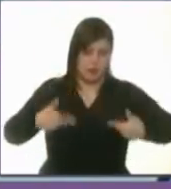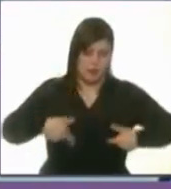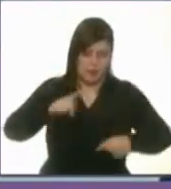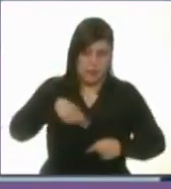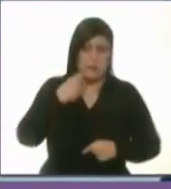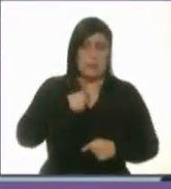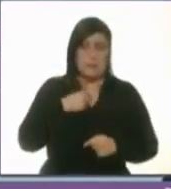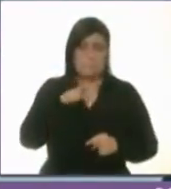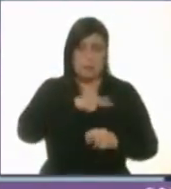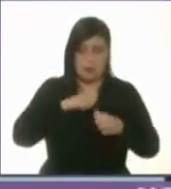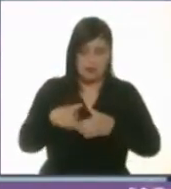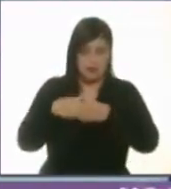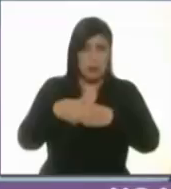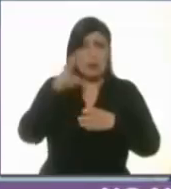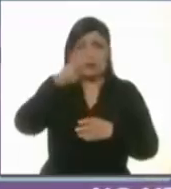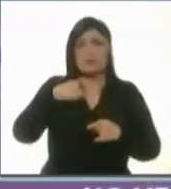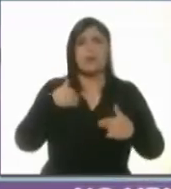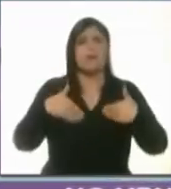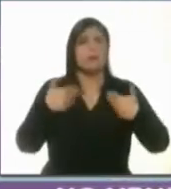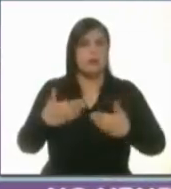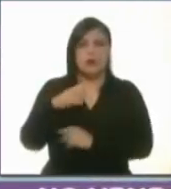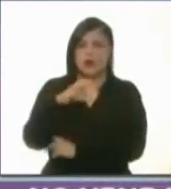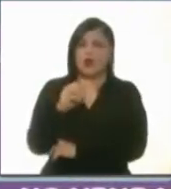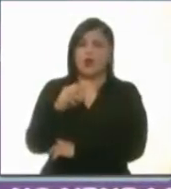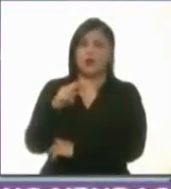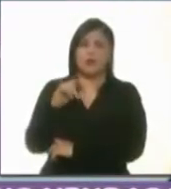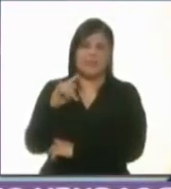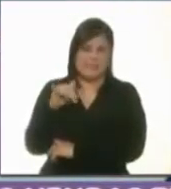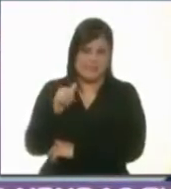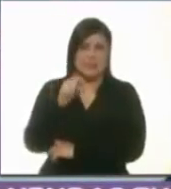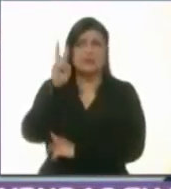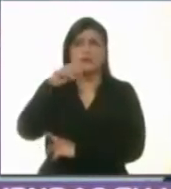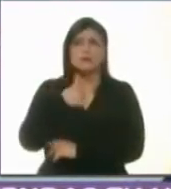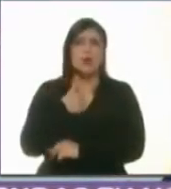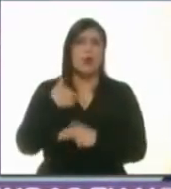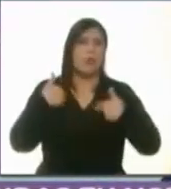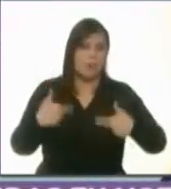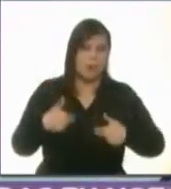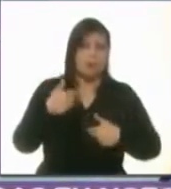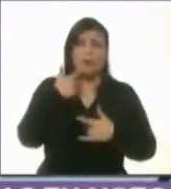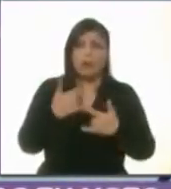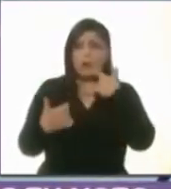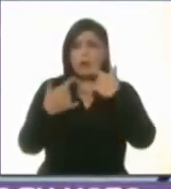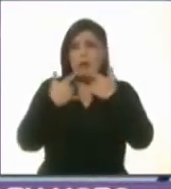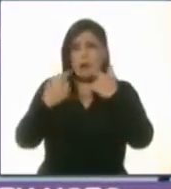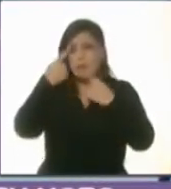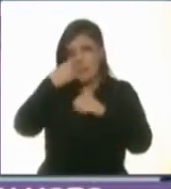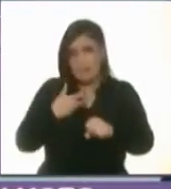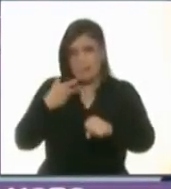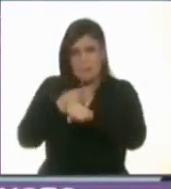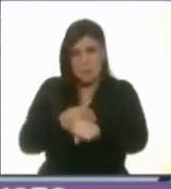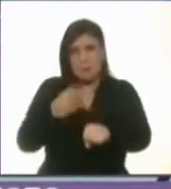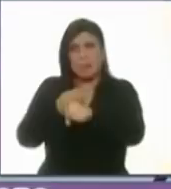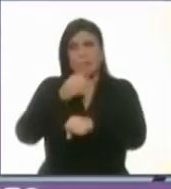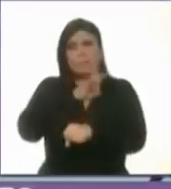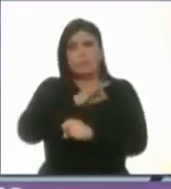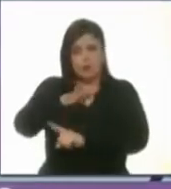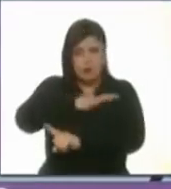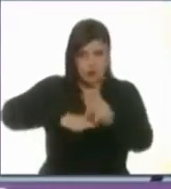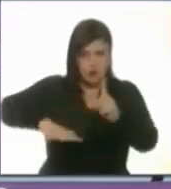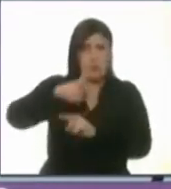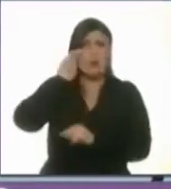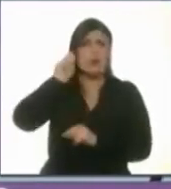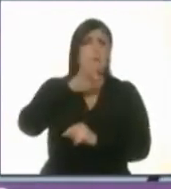generación me confieso comunista un humanista que ha luchado en circunstancias para construir y unir que puede